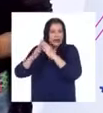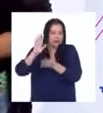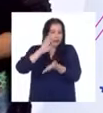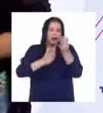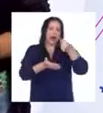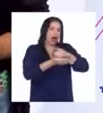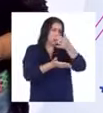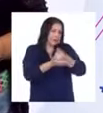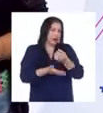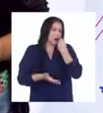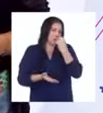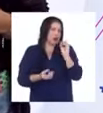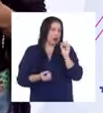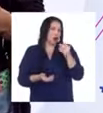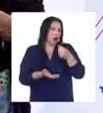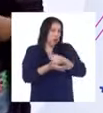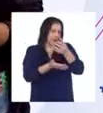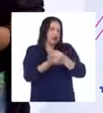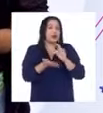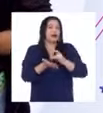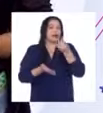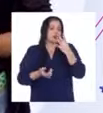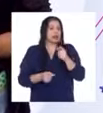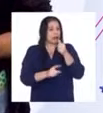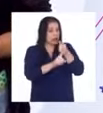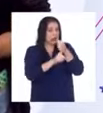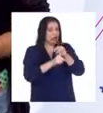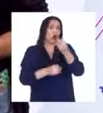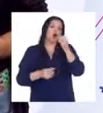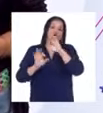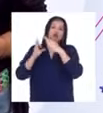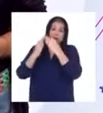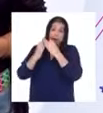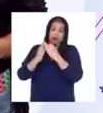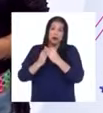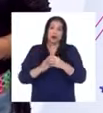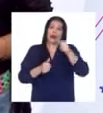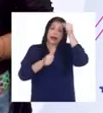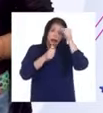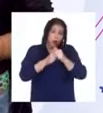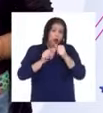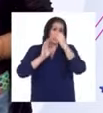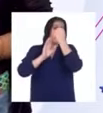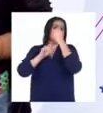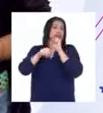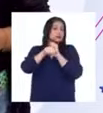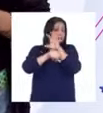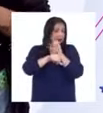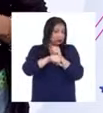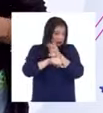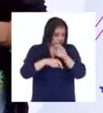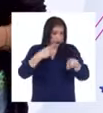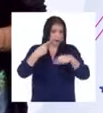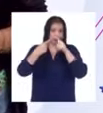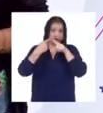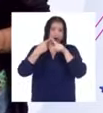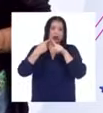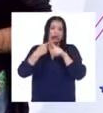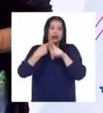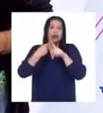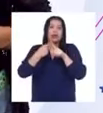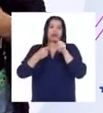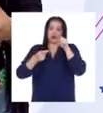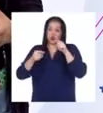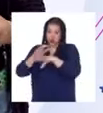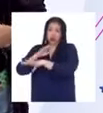urgentes de comida o medicina para ti o tu familia, debes cumplir las siguientes recomendaciones. Procura que estas